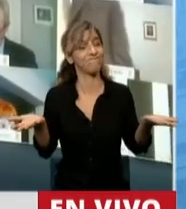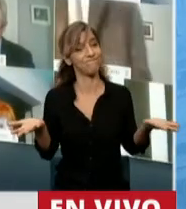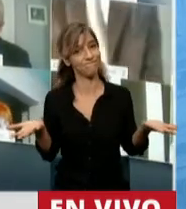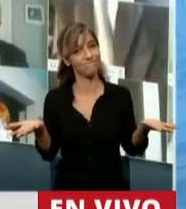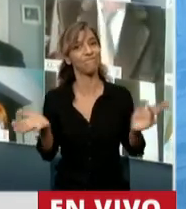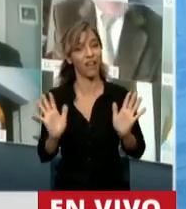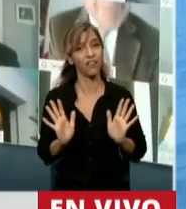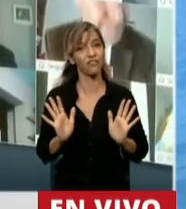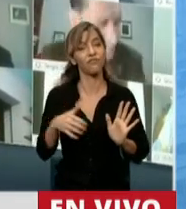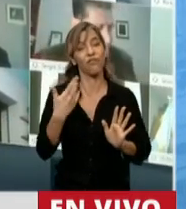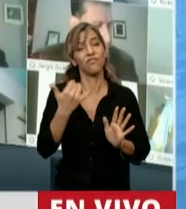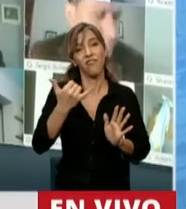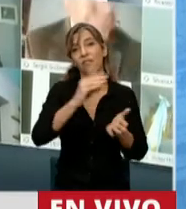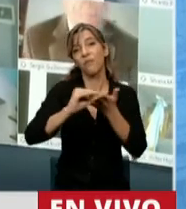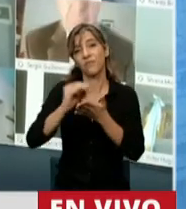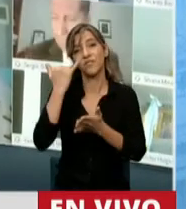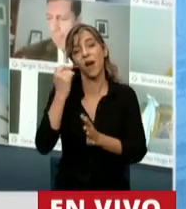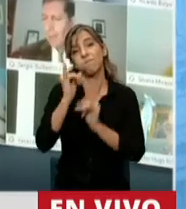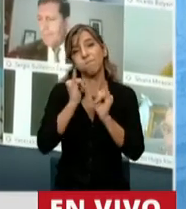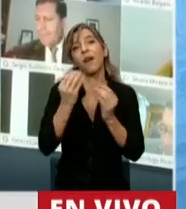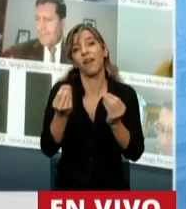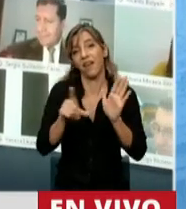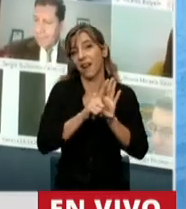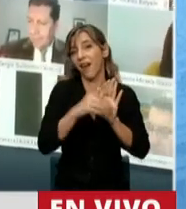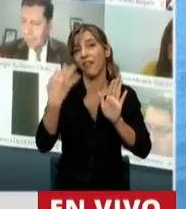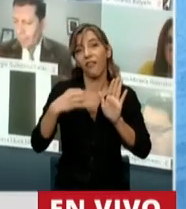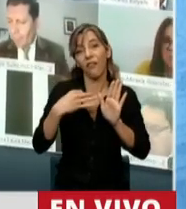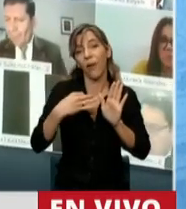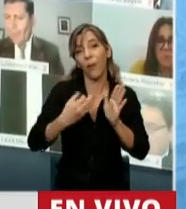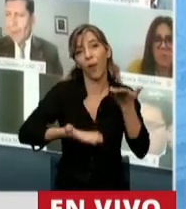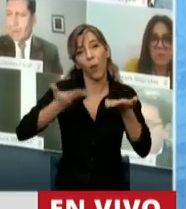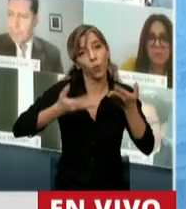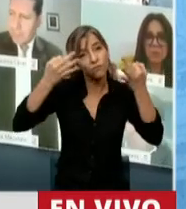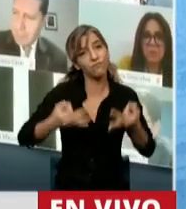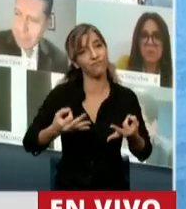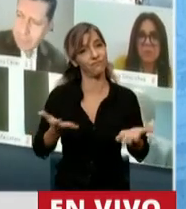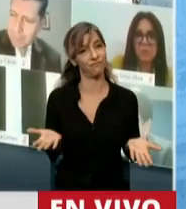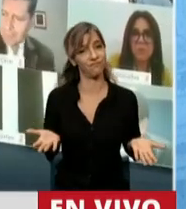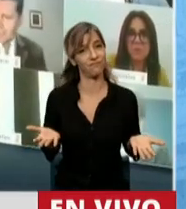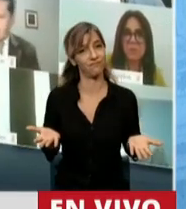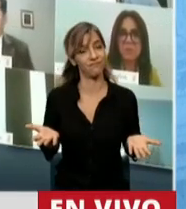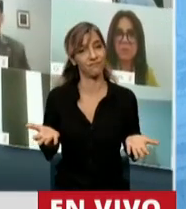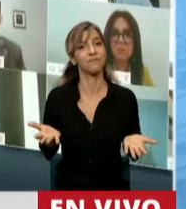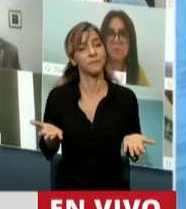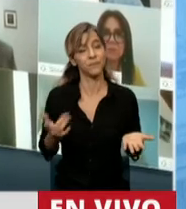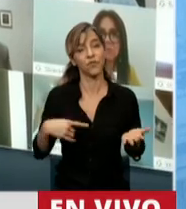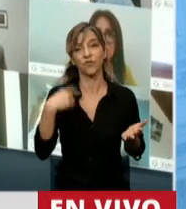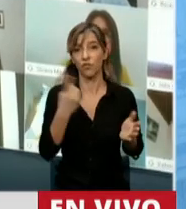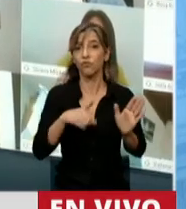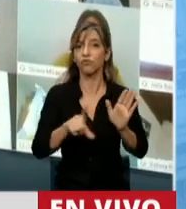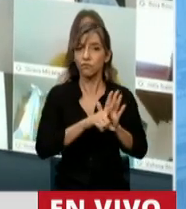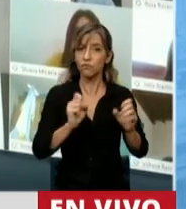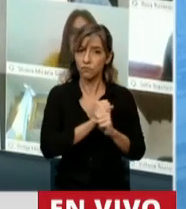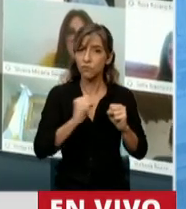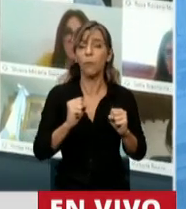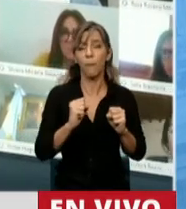tiene que ser una ley justa, una ley equitativa, y que dentro de ese marco de la ley que se apruebe, los que